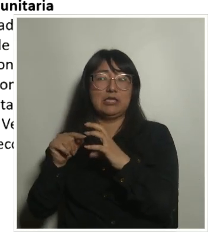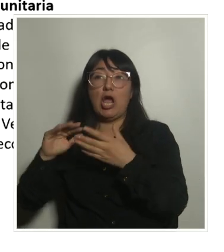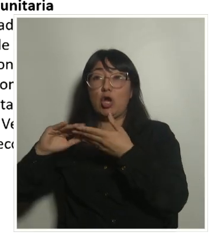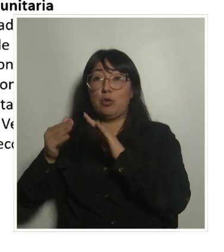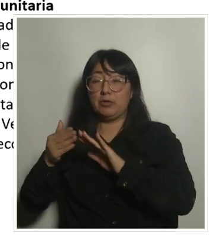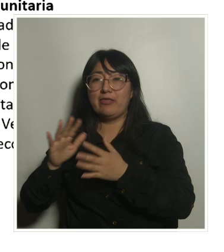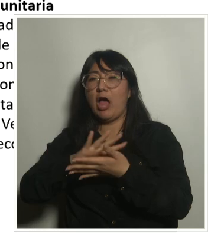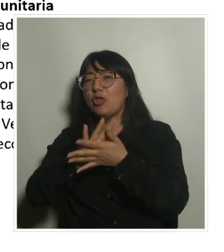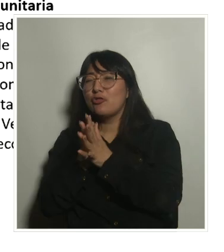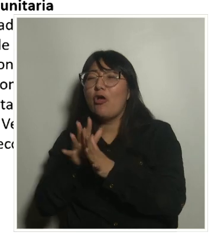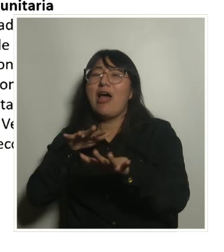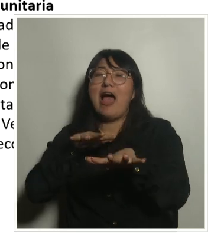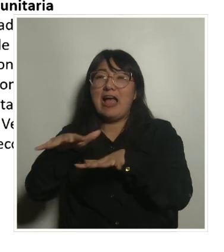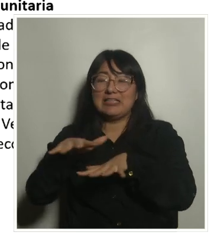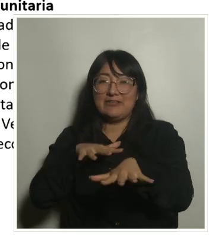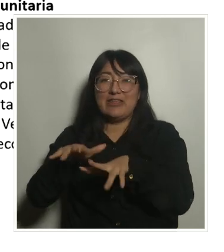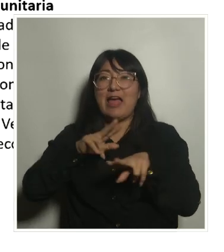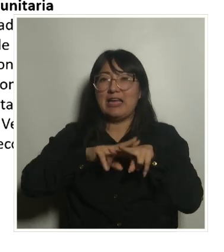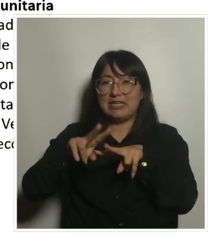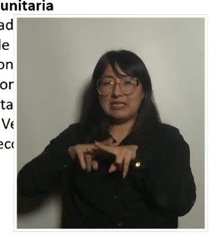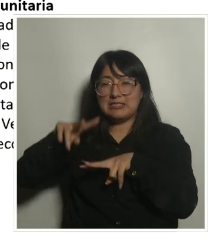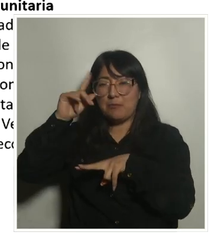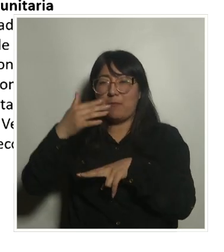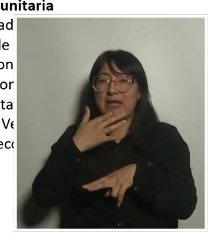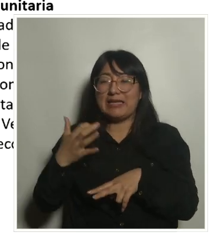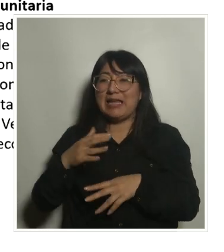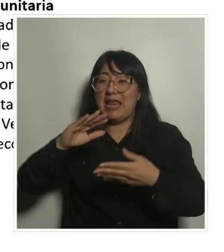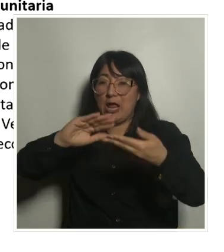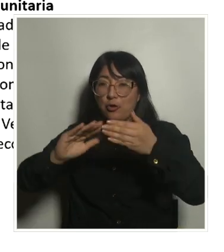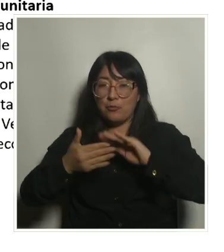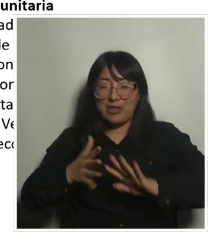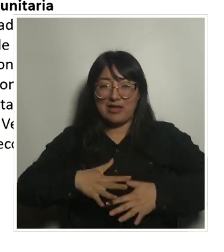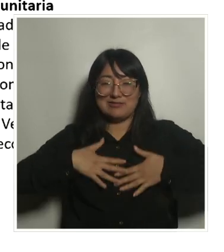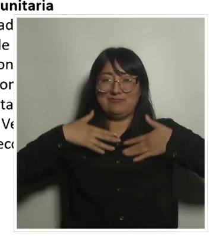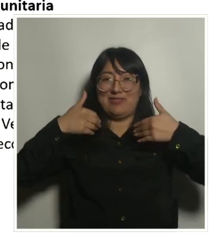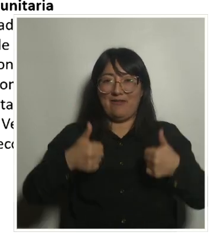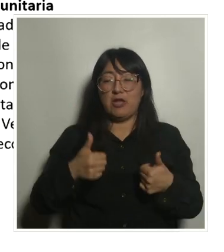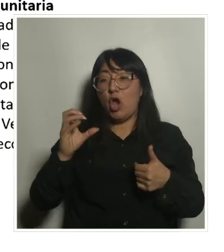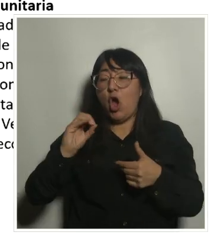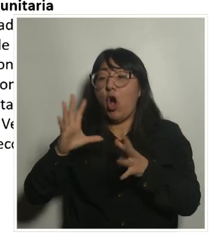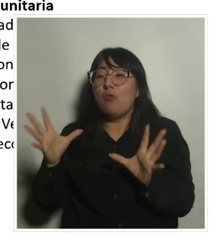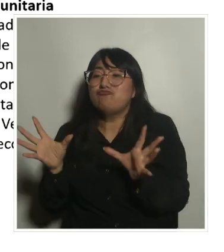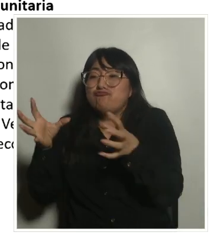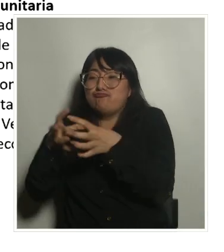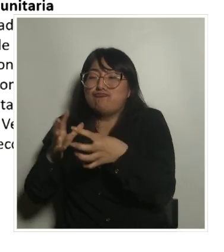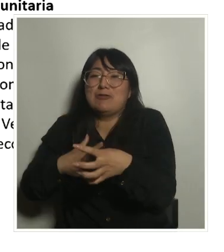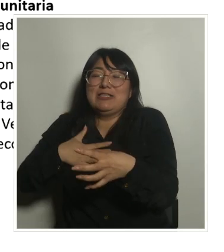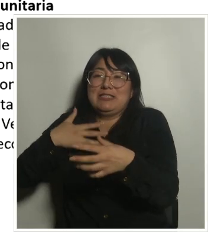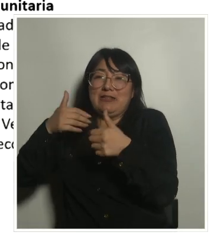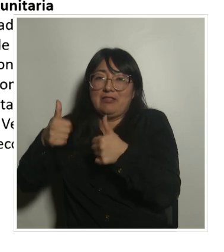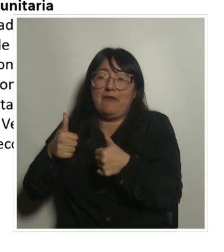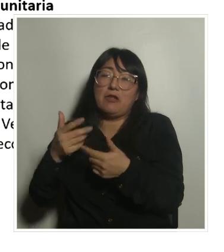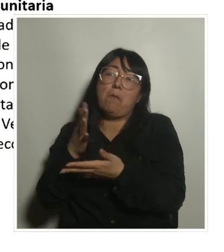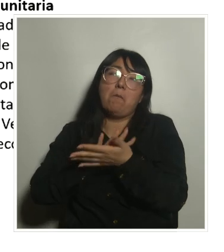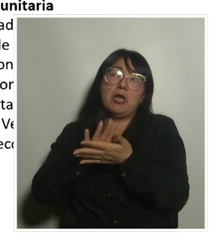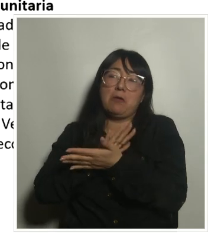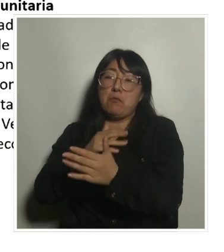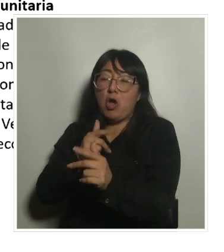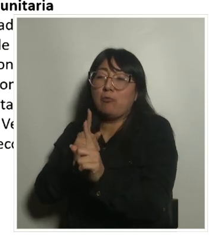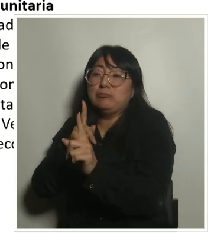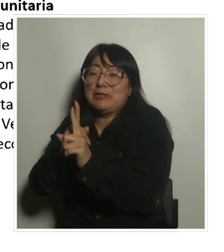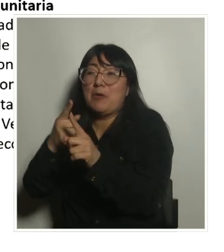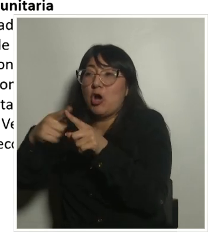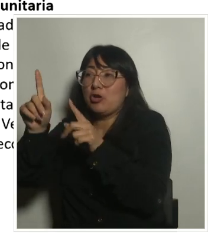serían todas las actividades que hacemos para el bienestar de la comunidad o un colectivo concreto y las que nos juntamos con otras personas